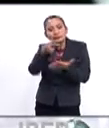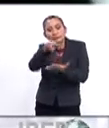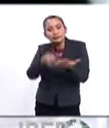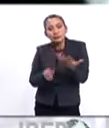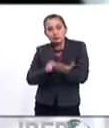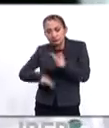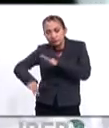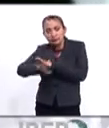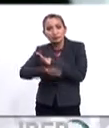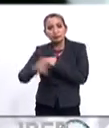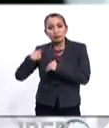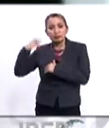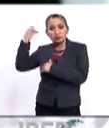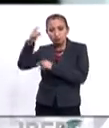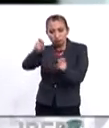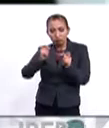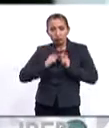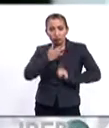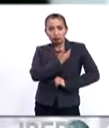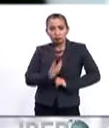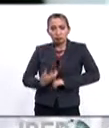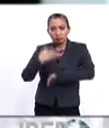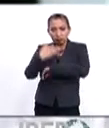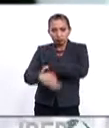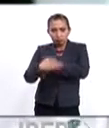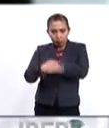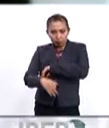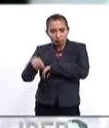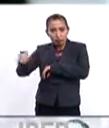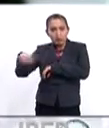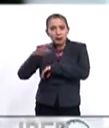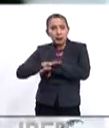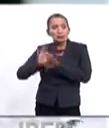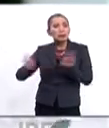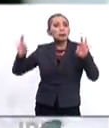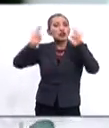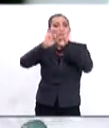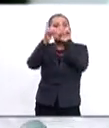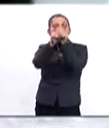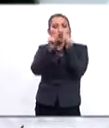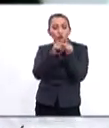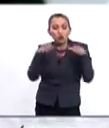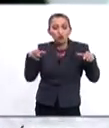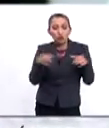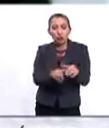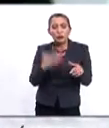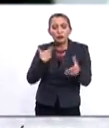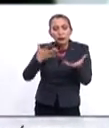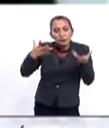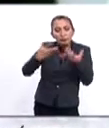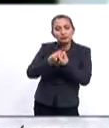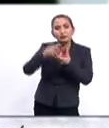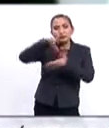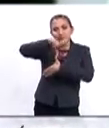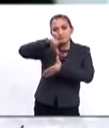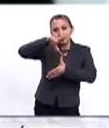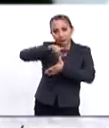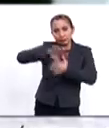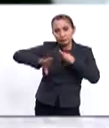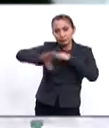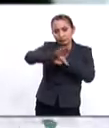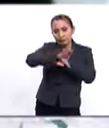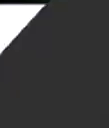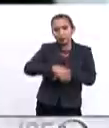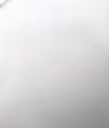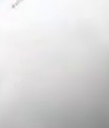el espíritu con el que Bolivia asume la presidencia protémpore del más importante mecanismo de integración latinoamericana y